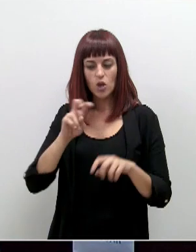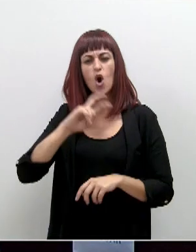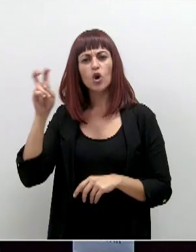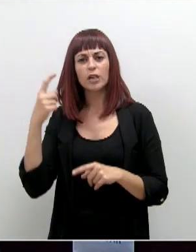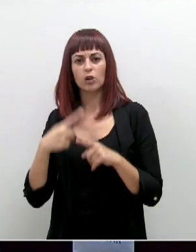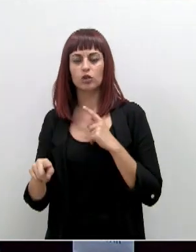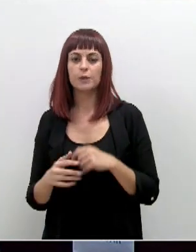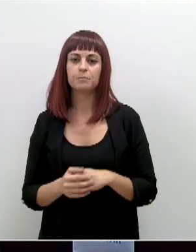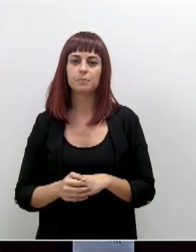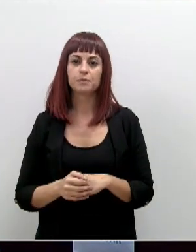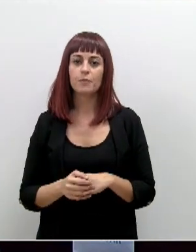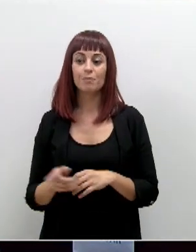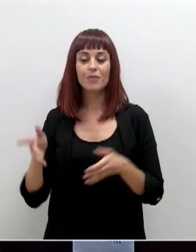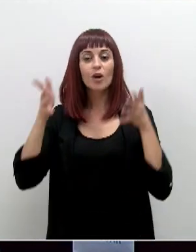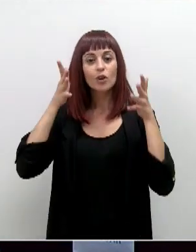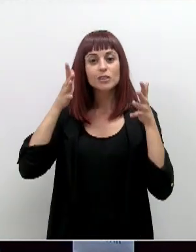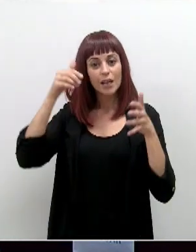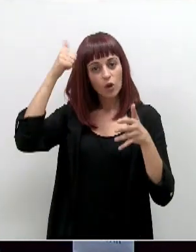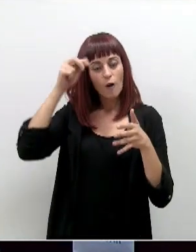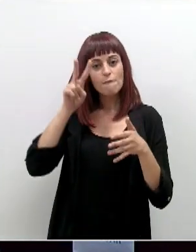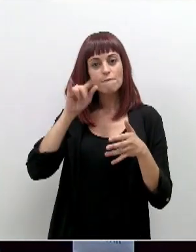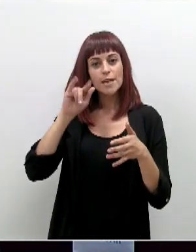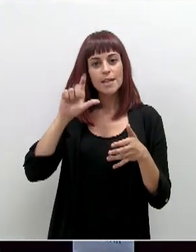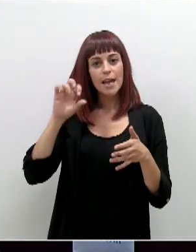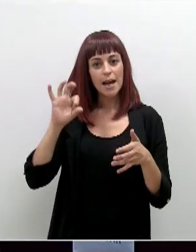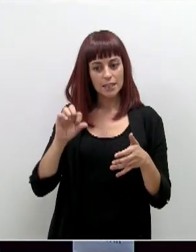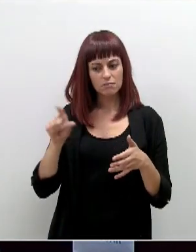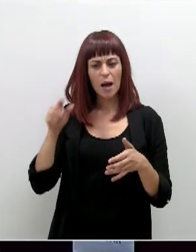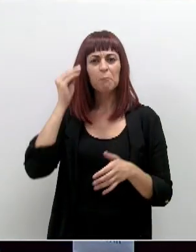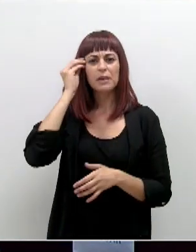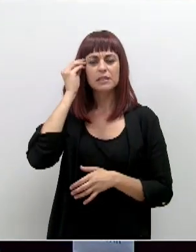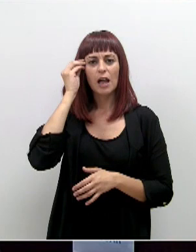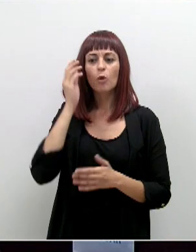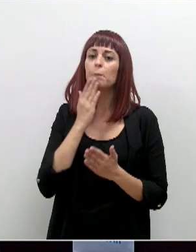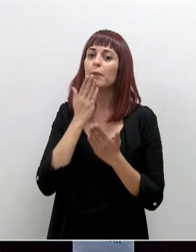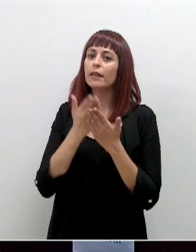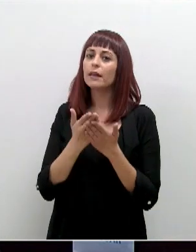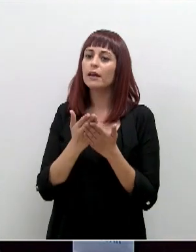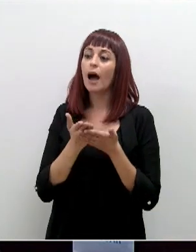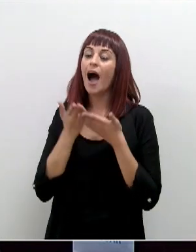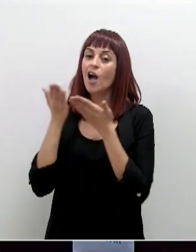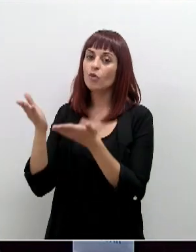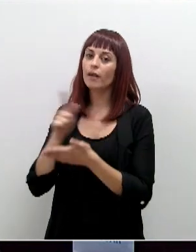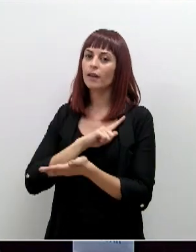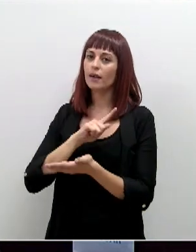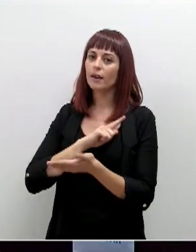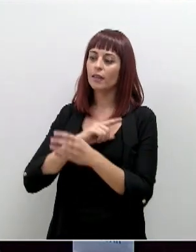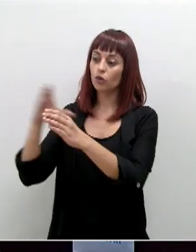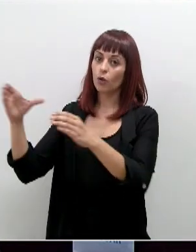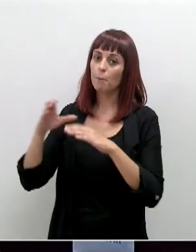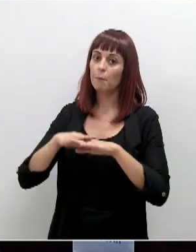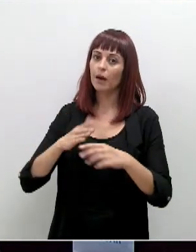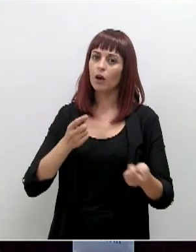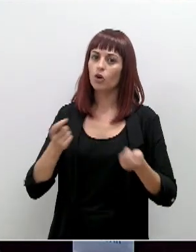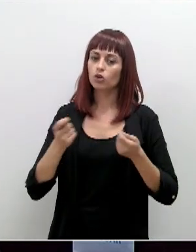respecto a algo que ha mencionado el consejero Villegas. ¿Se han planteado la posibilidad de pedir la ayuda del Ejército para controlar esos